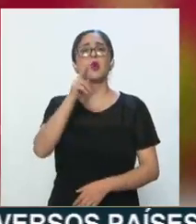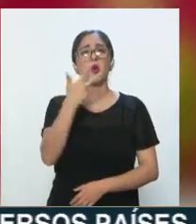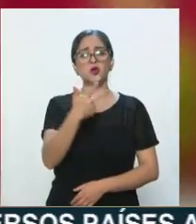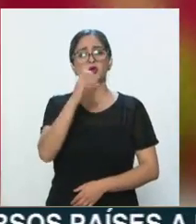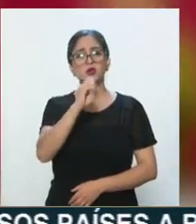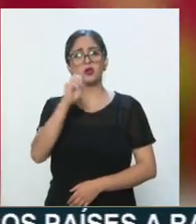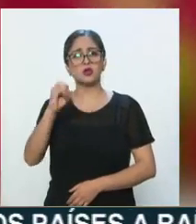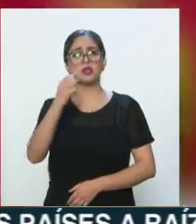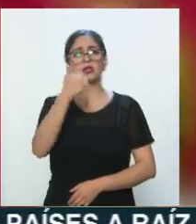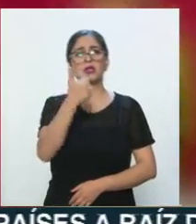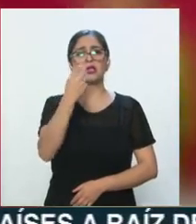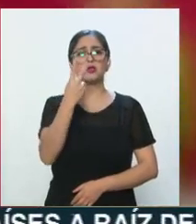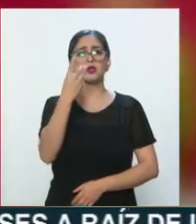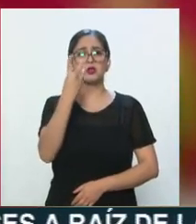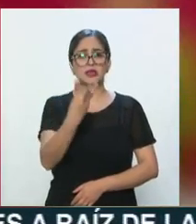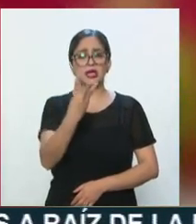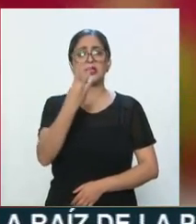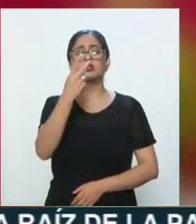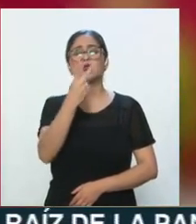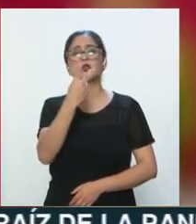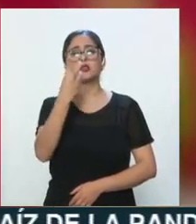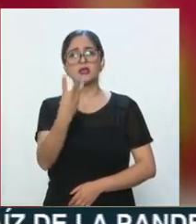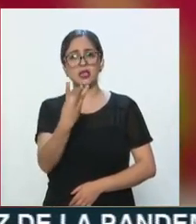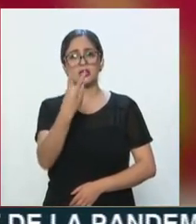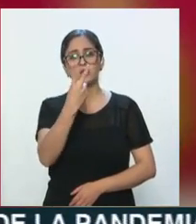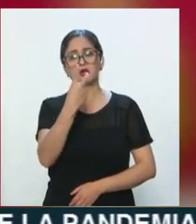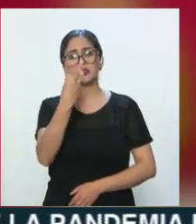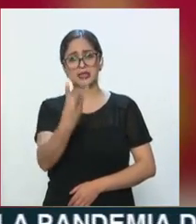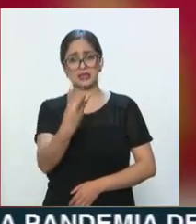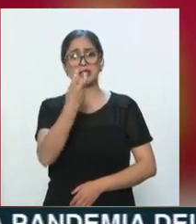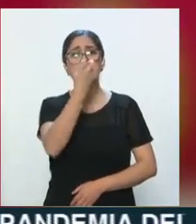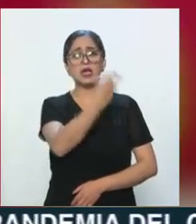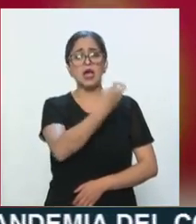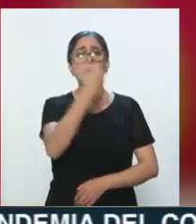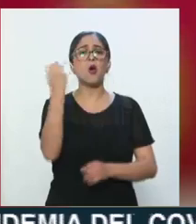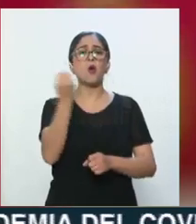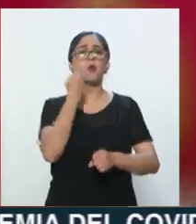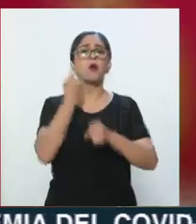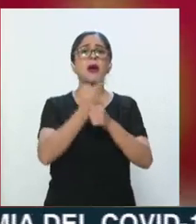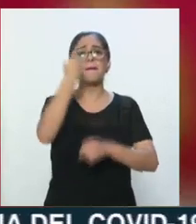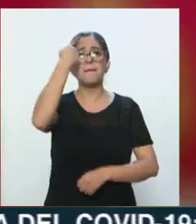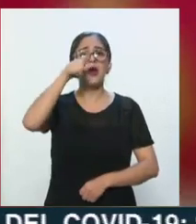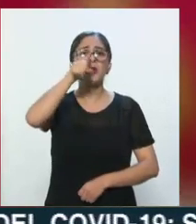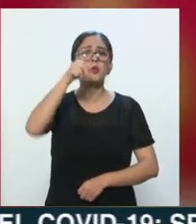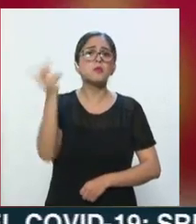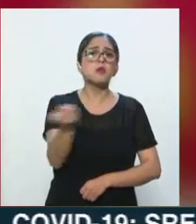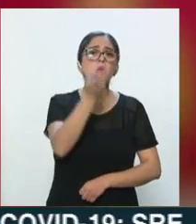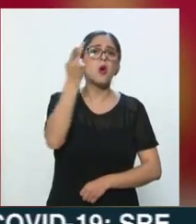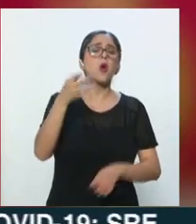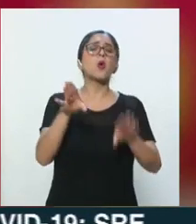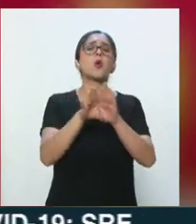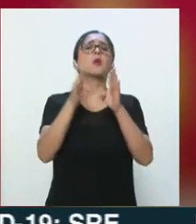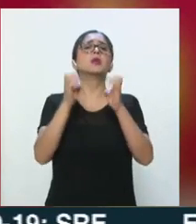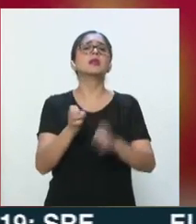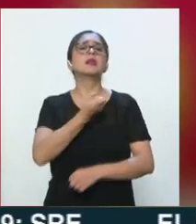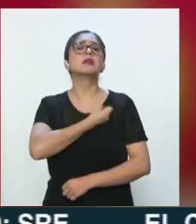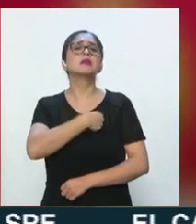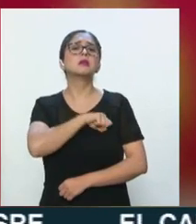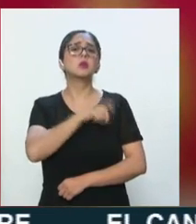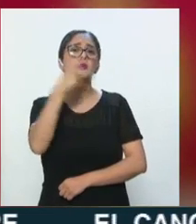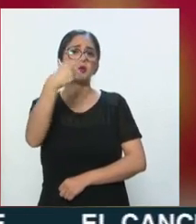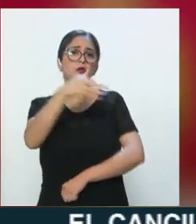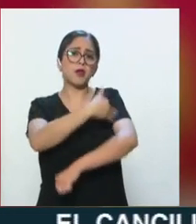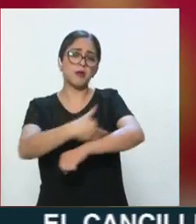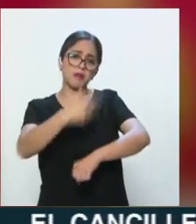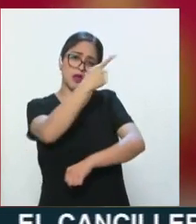-623-2323. Esta es la opción 1 para conocer el estatus de su familiar. De igual forma, se puede